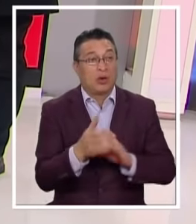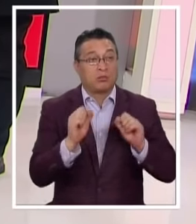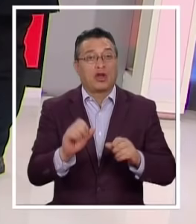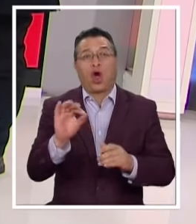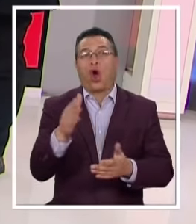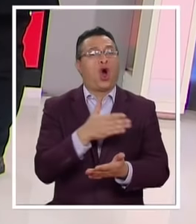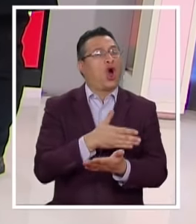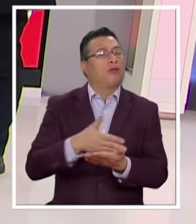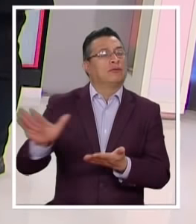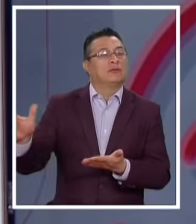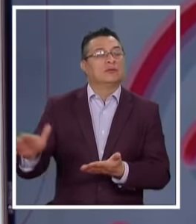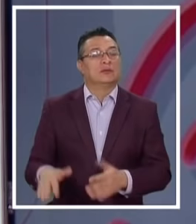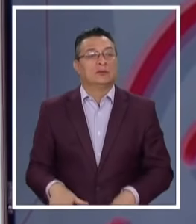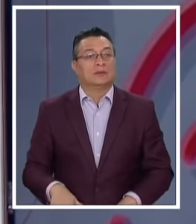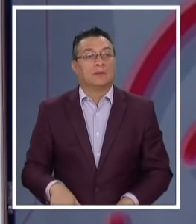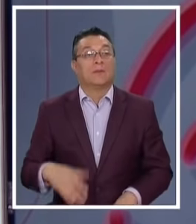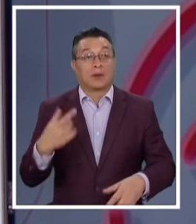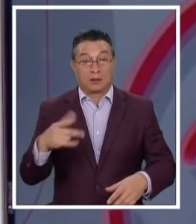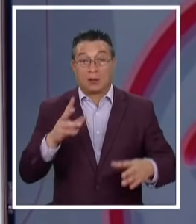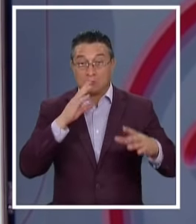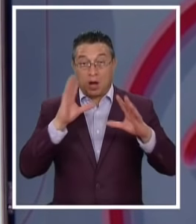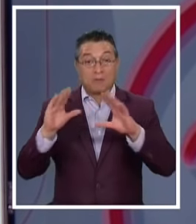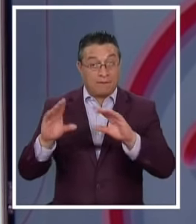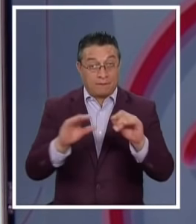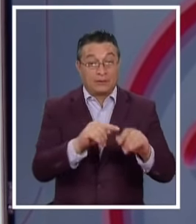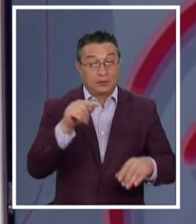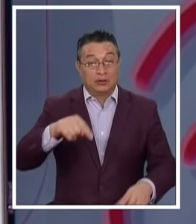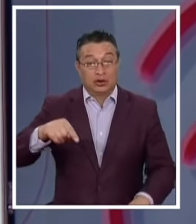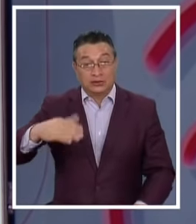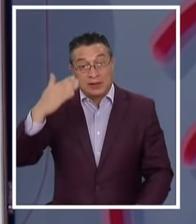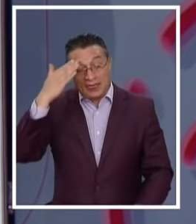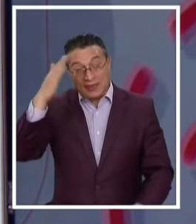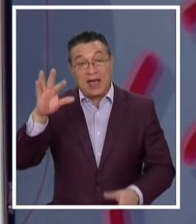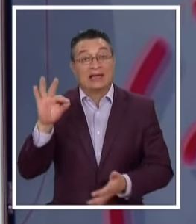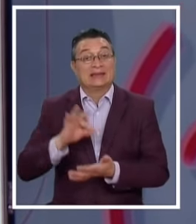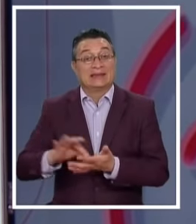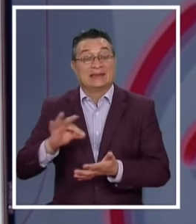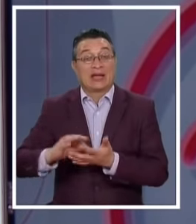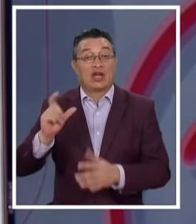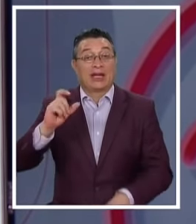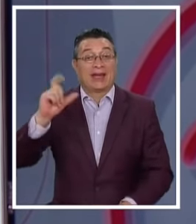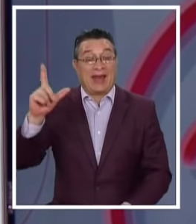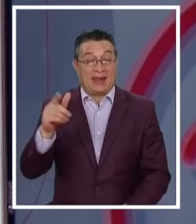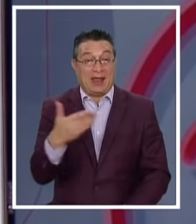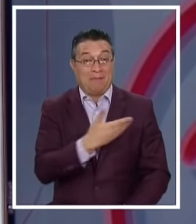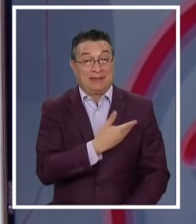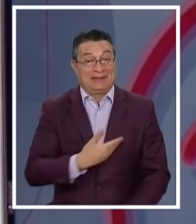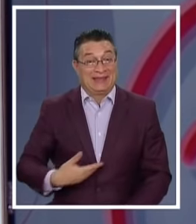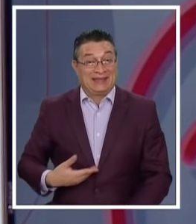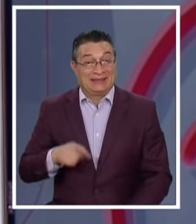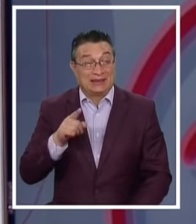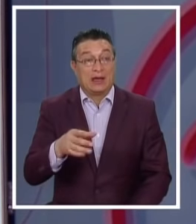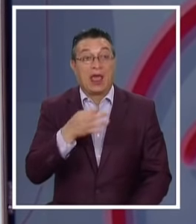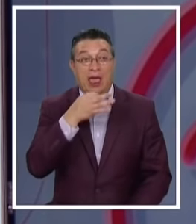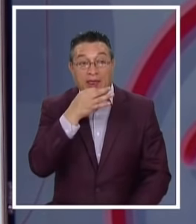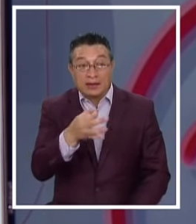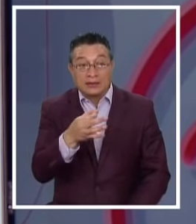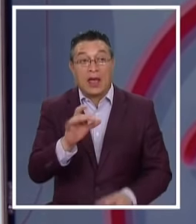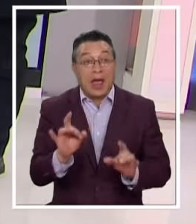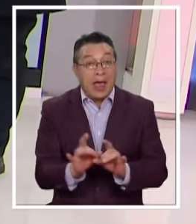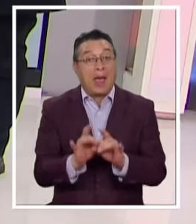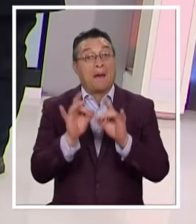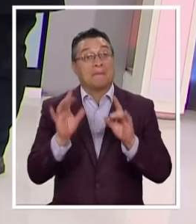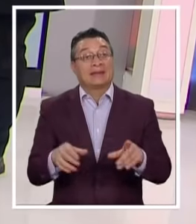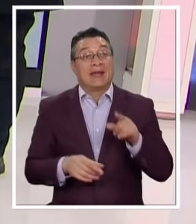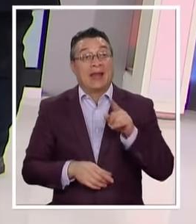descartado? De hecho Lo comentaba Esta jornada El secretario general De la presidencia Juan José Osa Decía particularmente